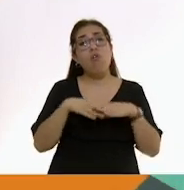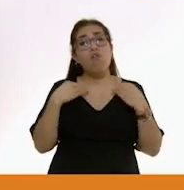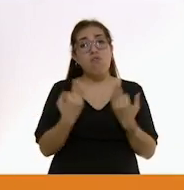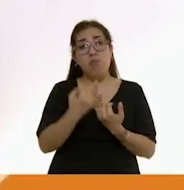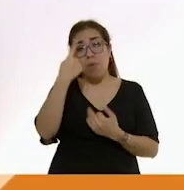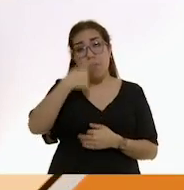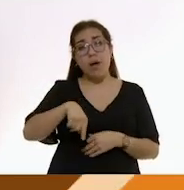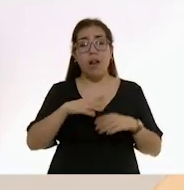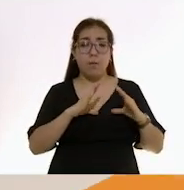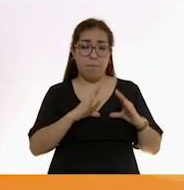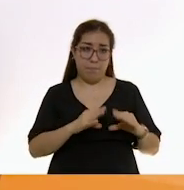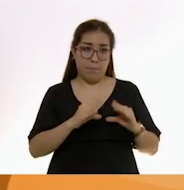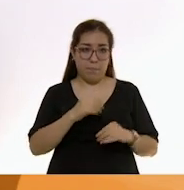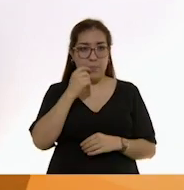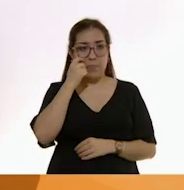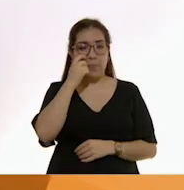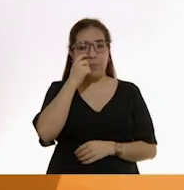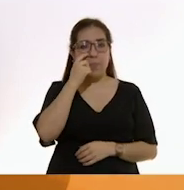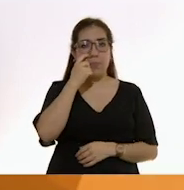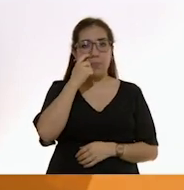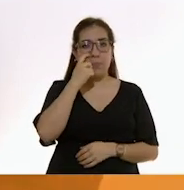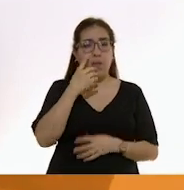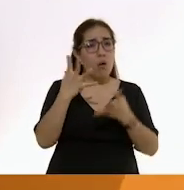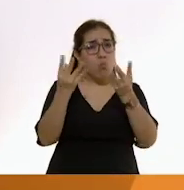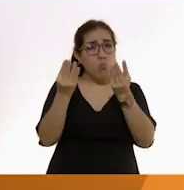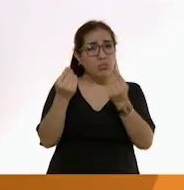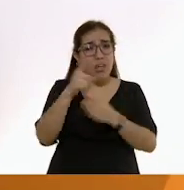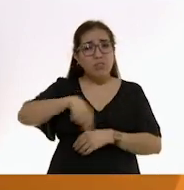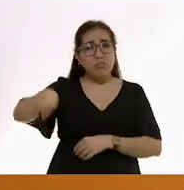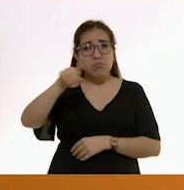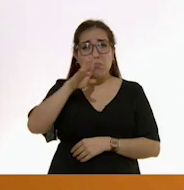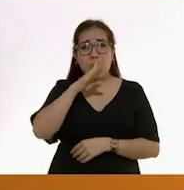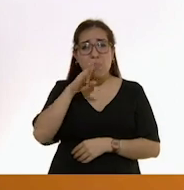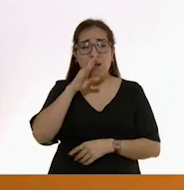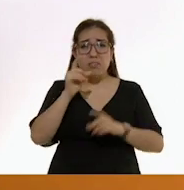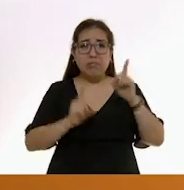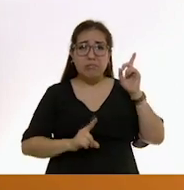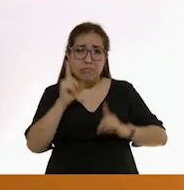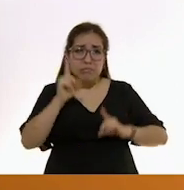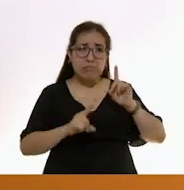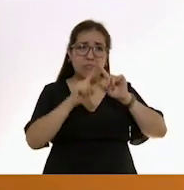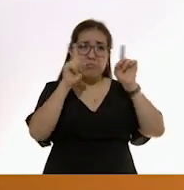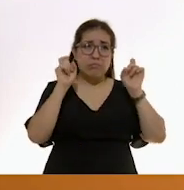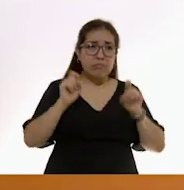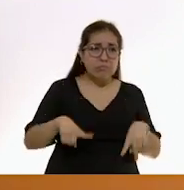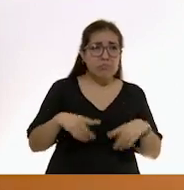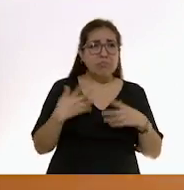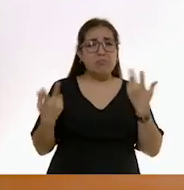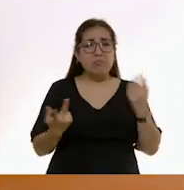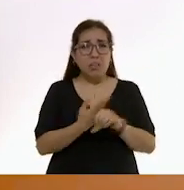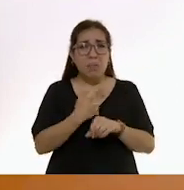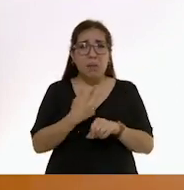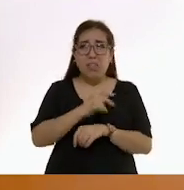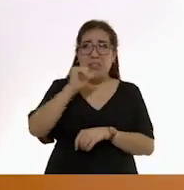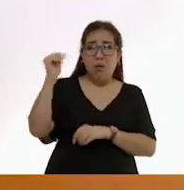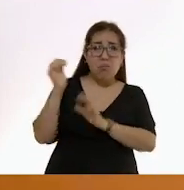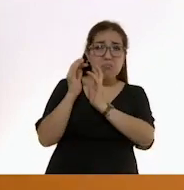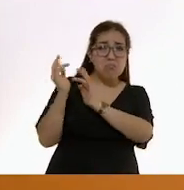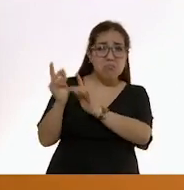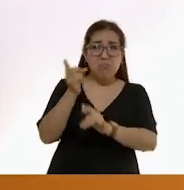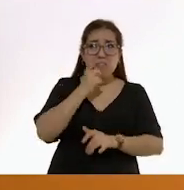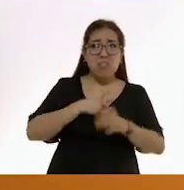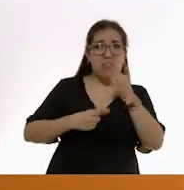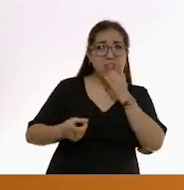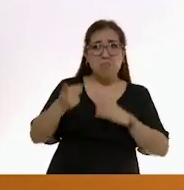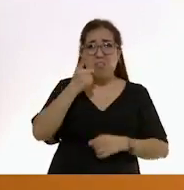amamantar. Muchas mamás tienen dudas sobre la lactancia o se dejan llevar por las opiniones o malas experiencias de